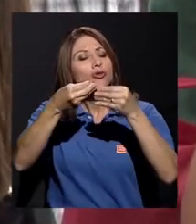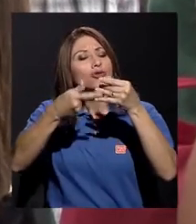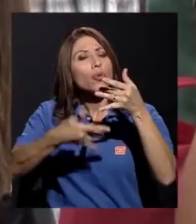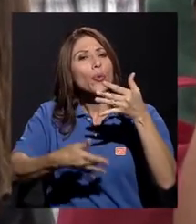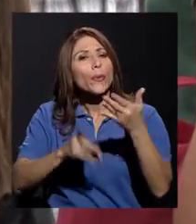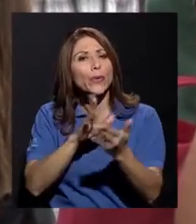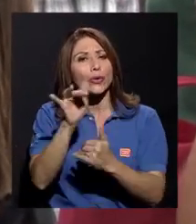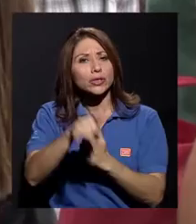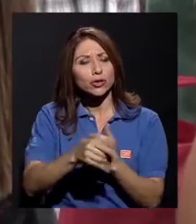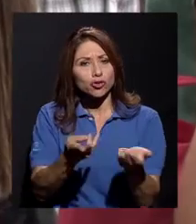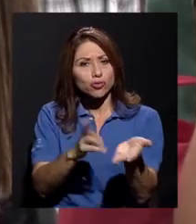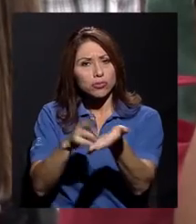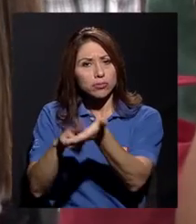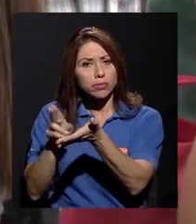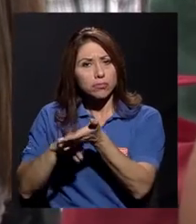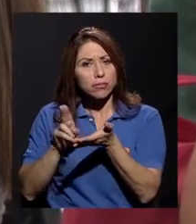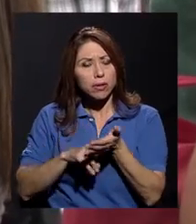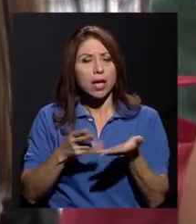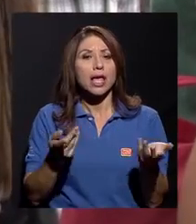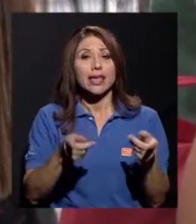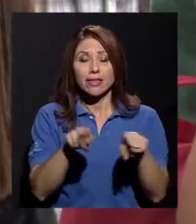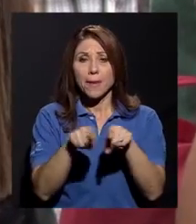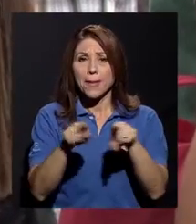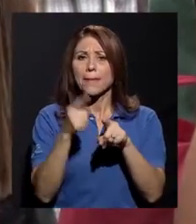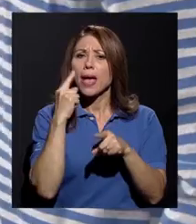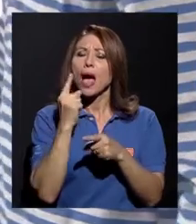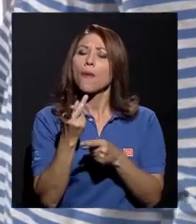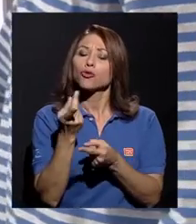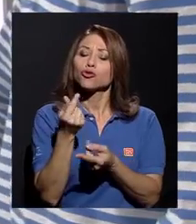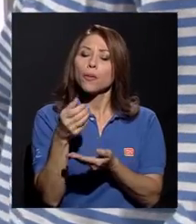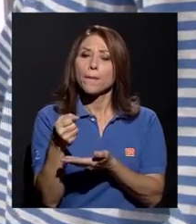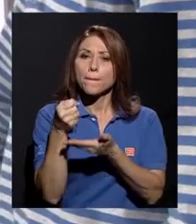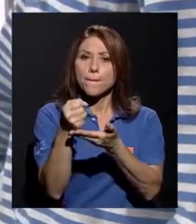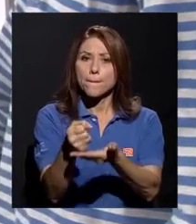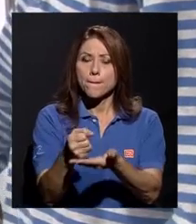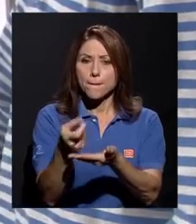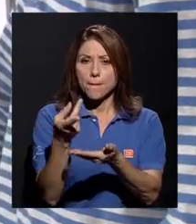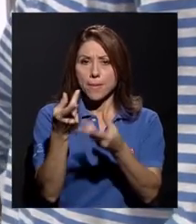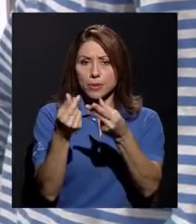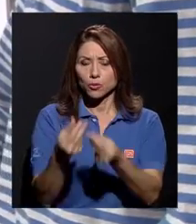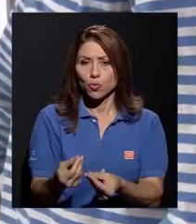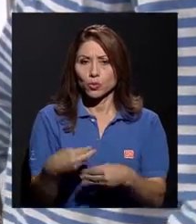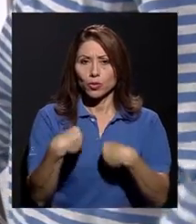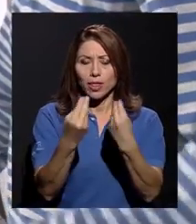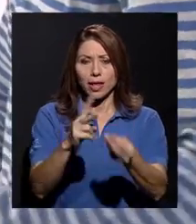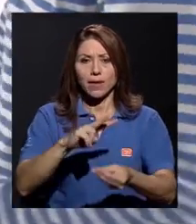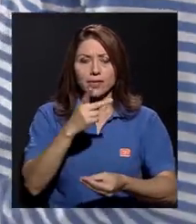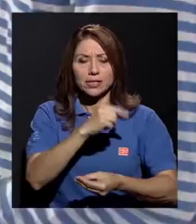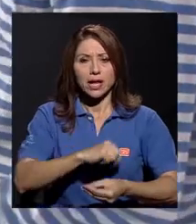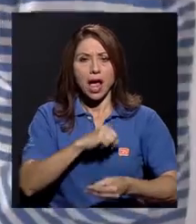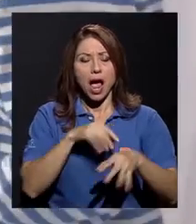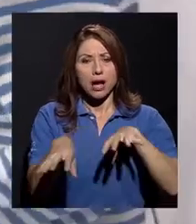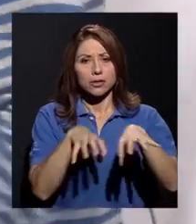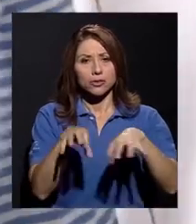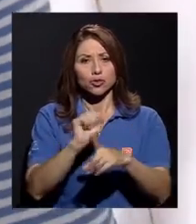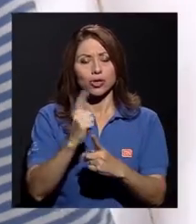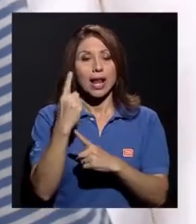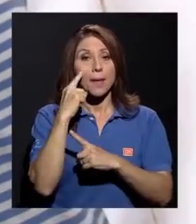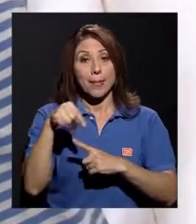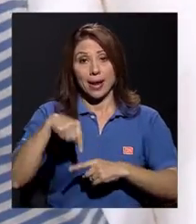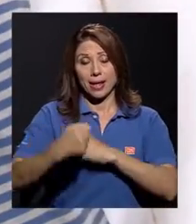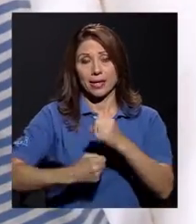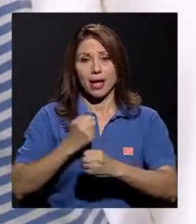inscritos en cada una de las modalidades y el presupuesto que destina la Vicerrectoría de Acción Social para el año 2015